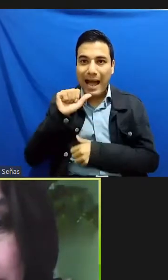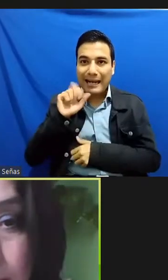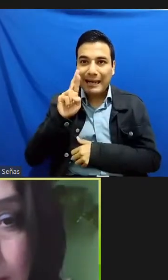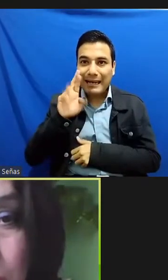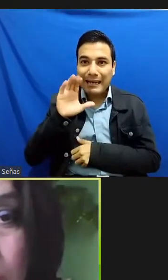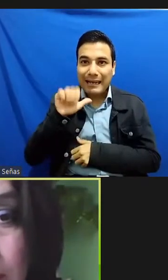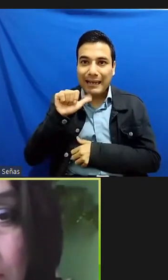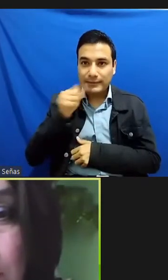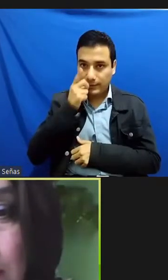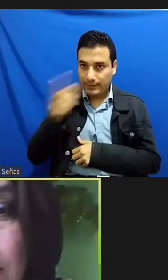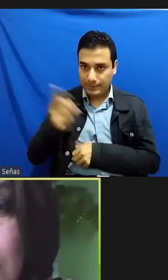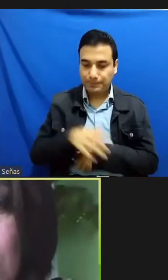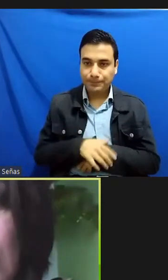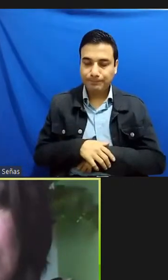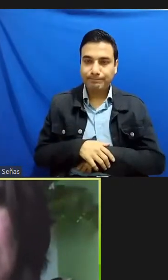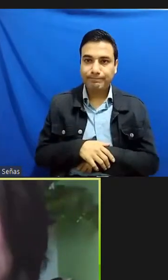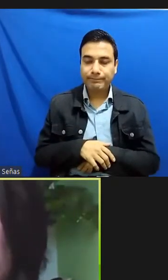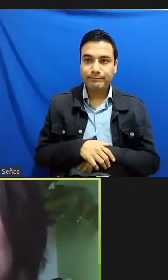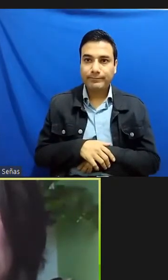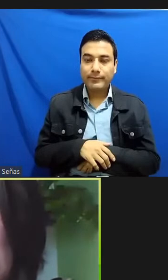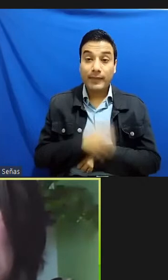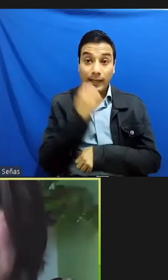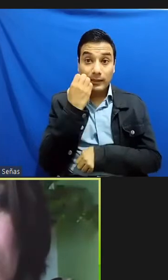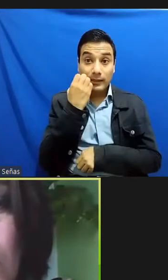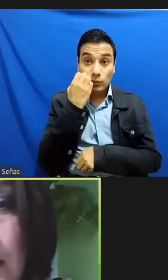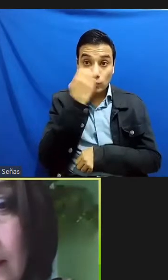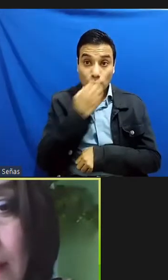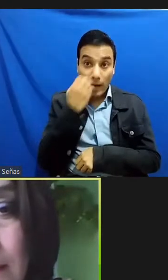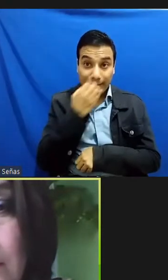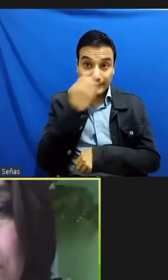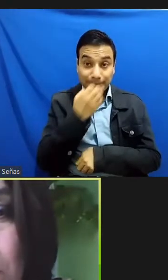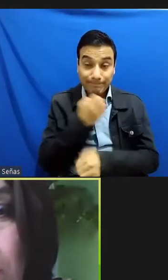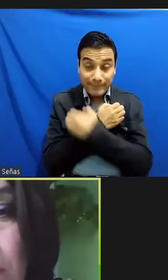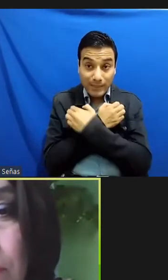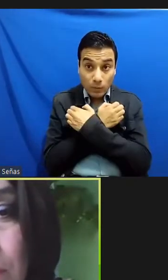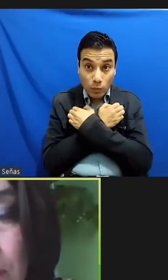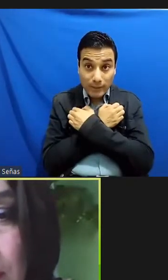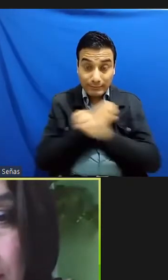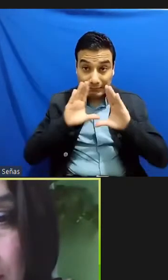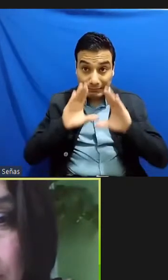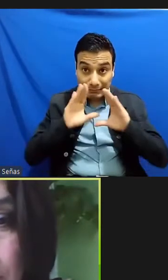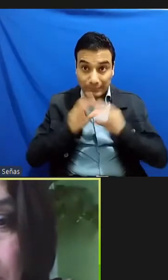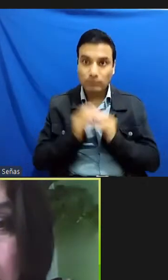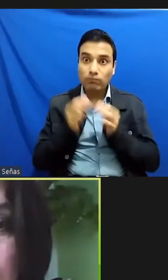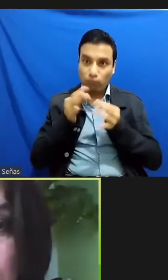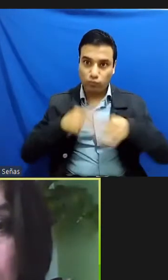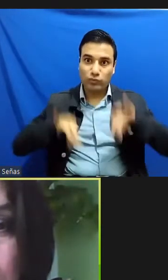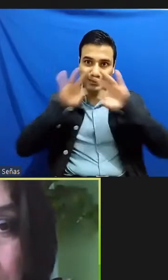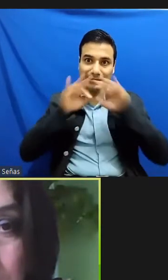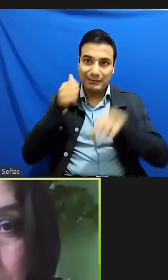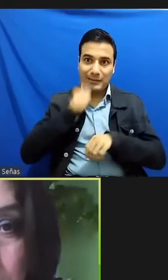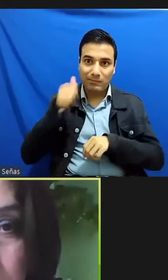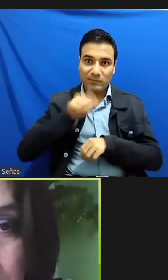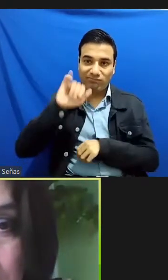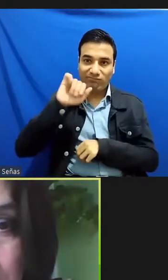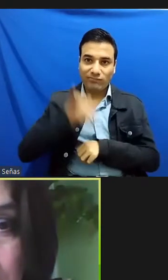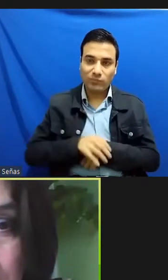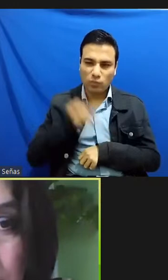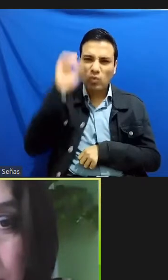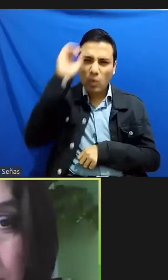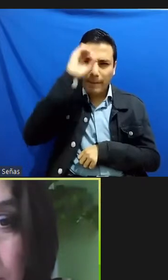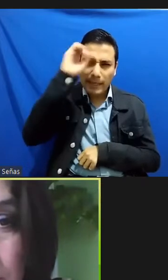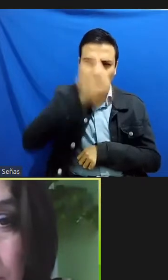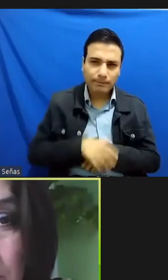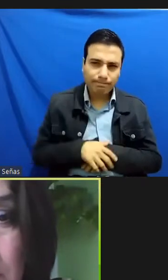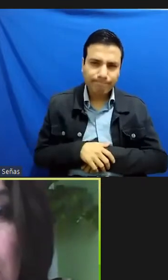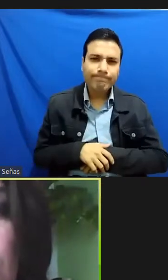comenta que educación en las escuelas que la educación en las escuelas es muy importante tú qué opinas al respecto